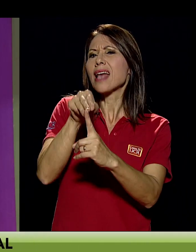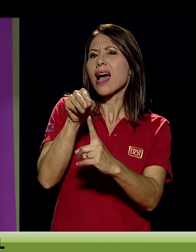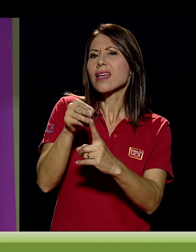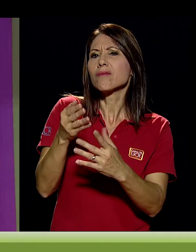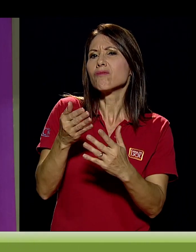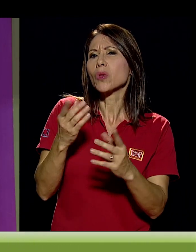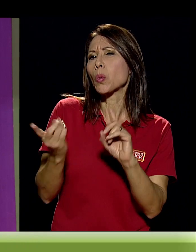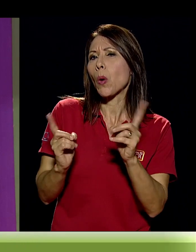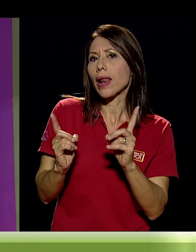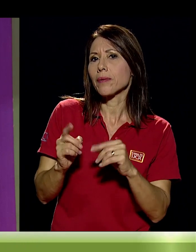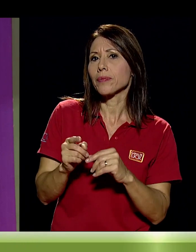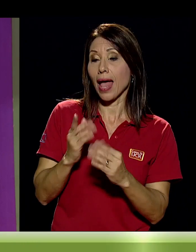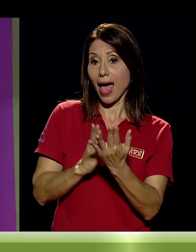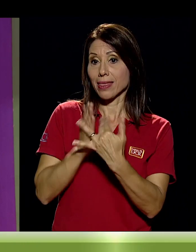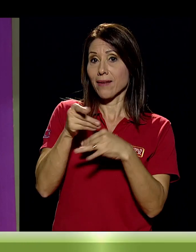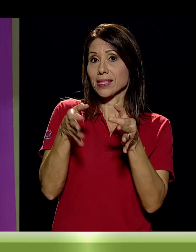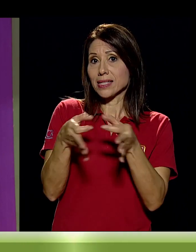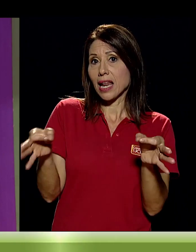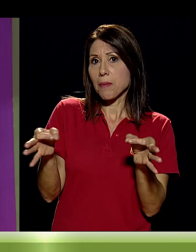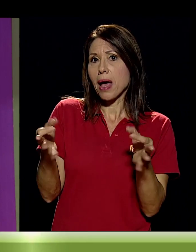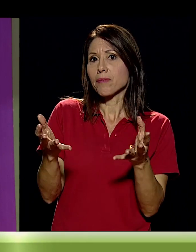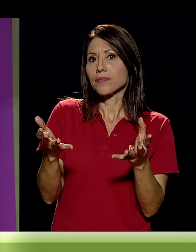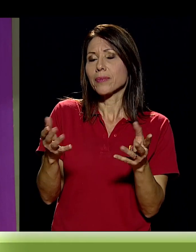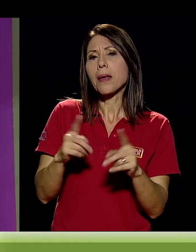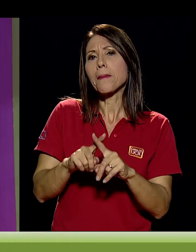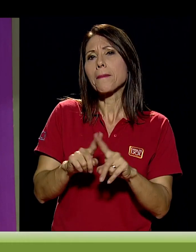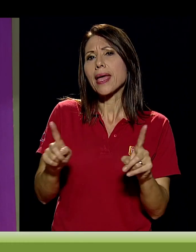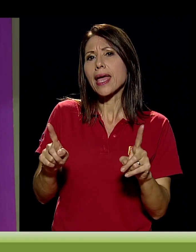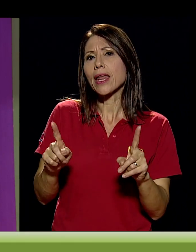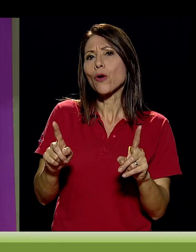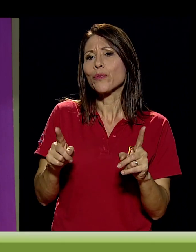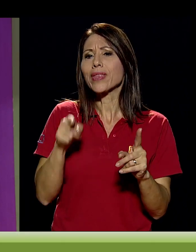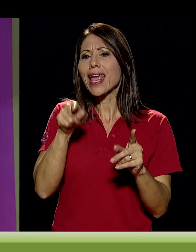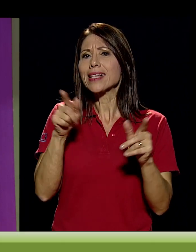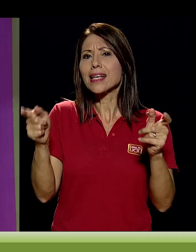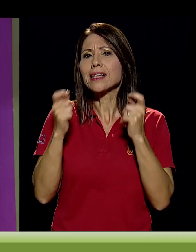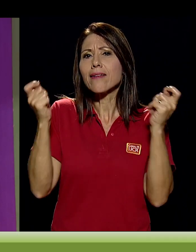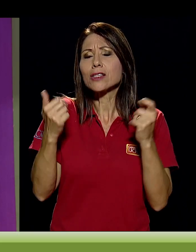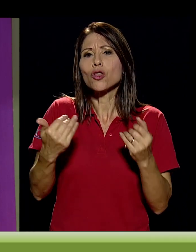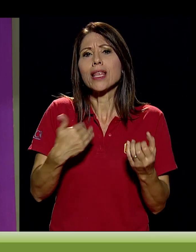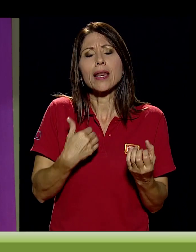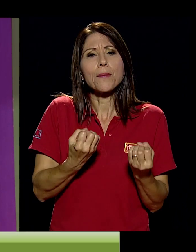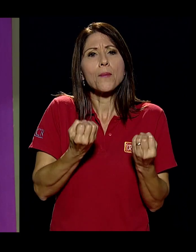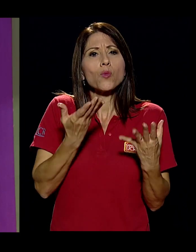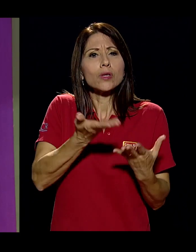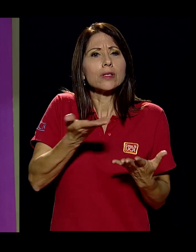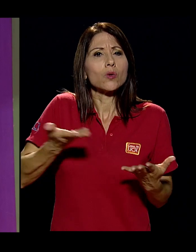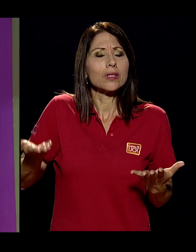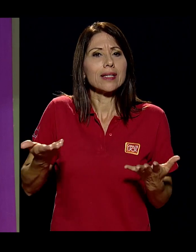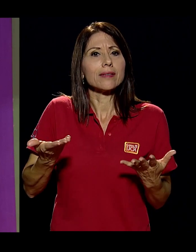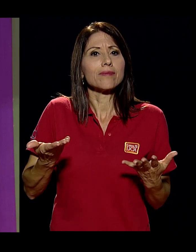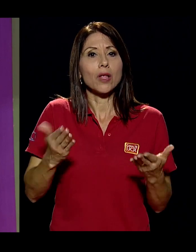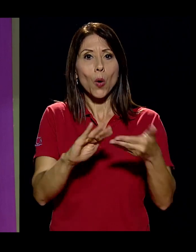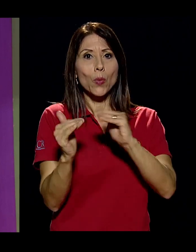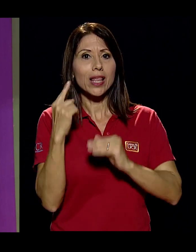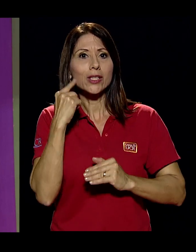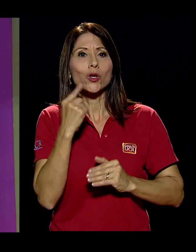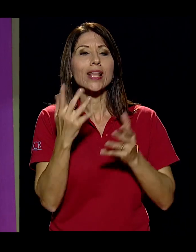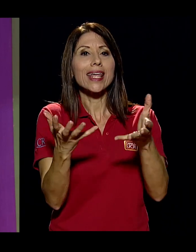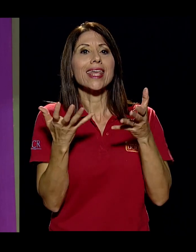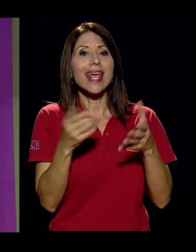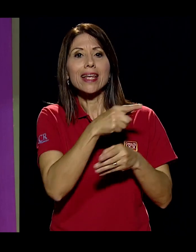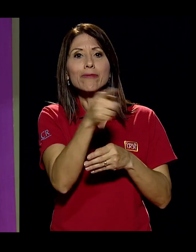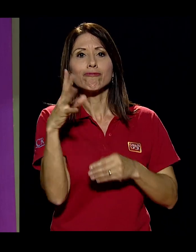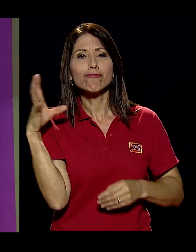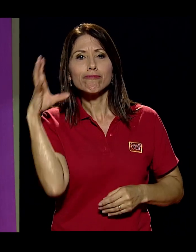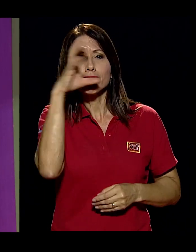mensaje, verdad, que se quiere transmitir a través de ese lema, pero que hay mucho, mucho detrás de esa celebración que la comunidad sorda quiere que el resto del mundo pues